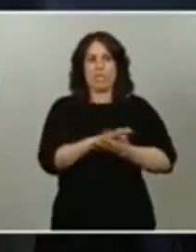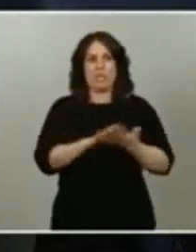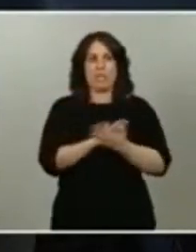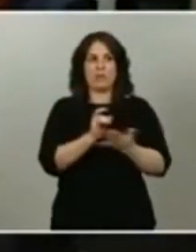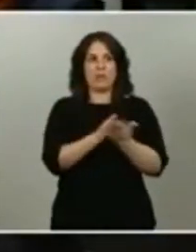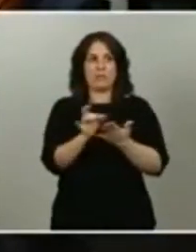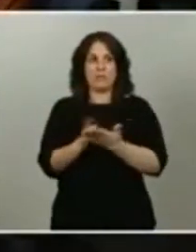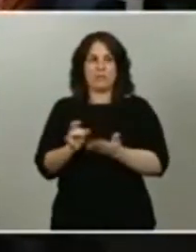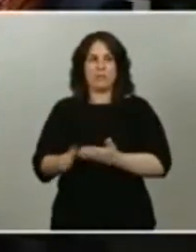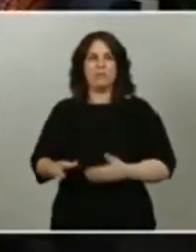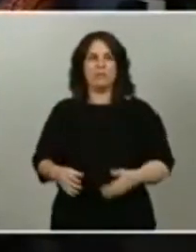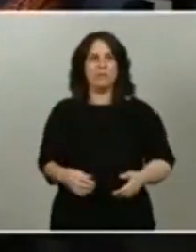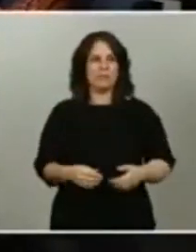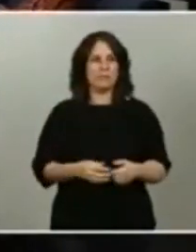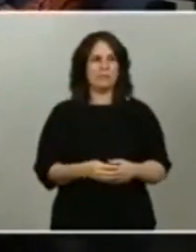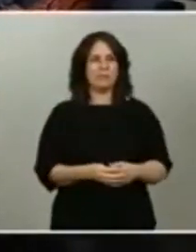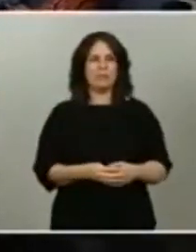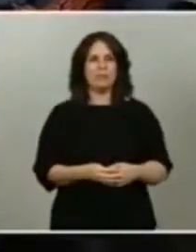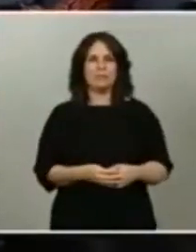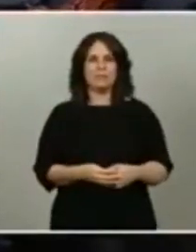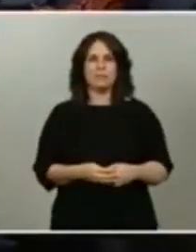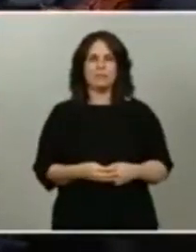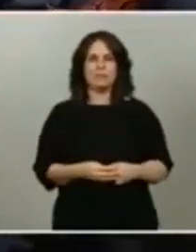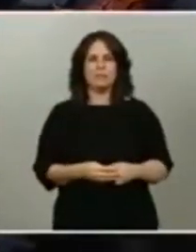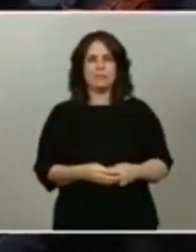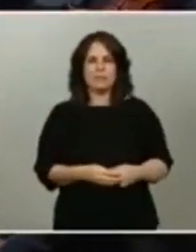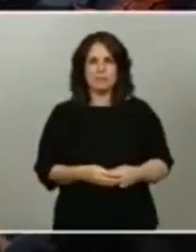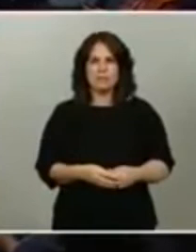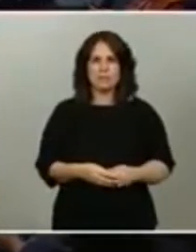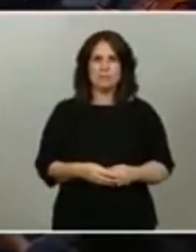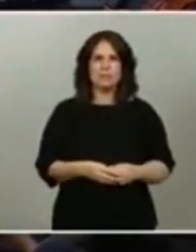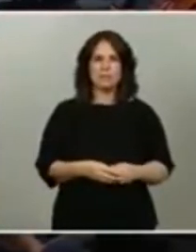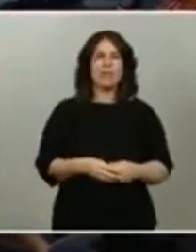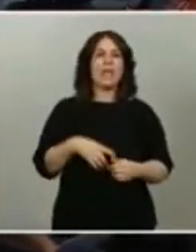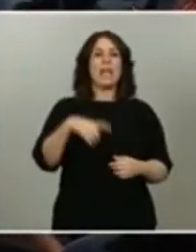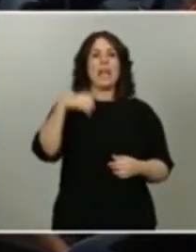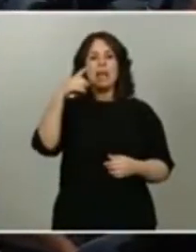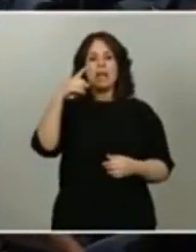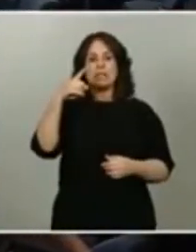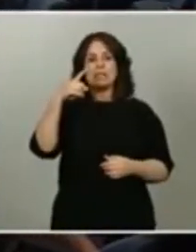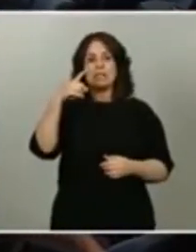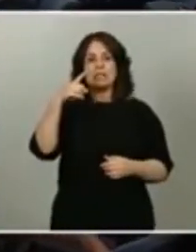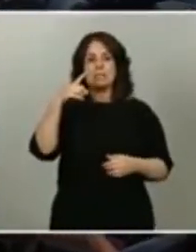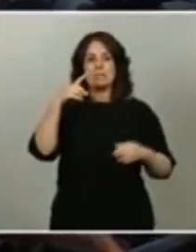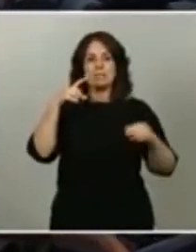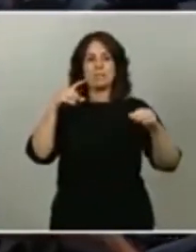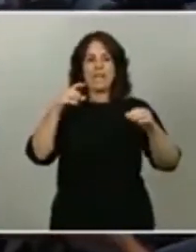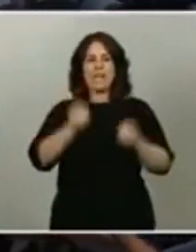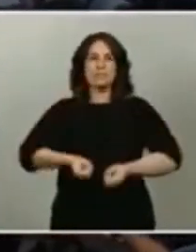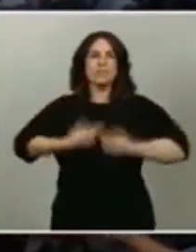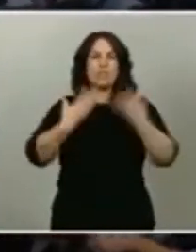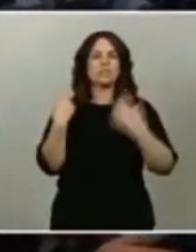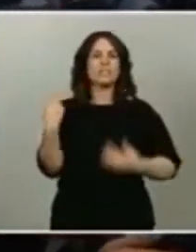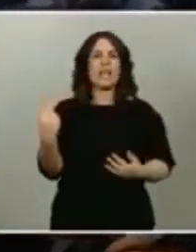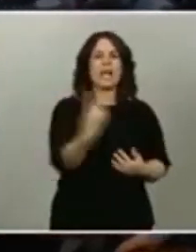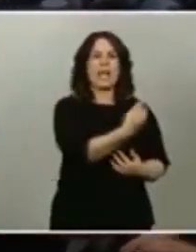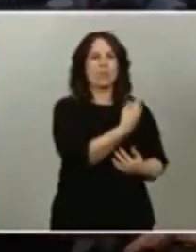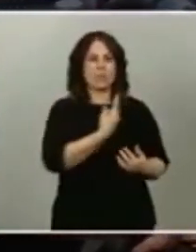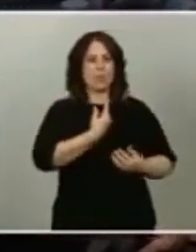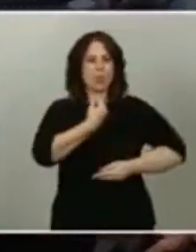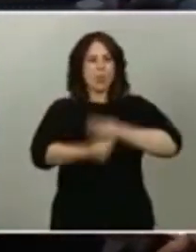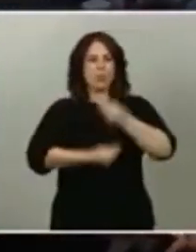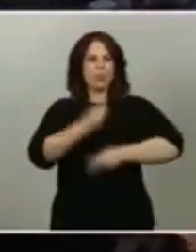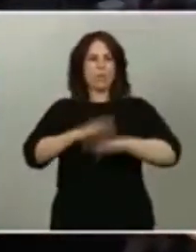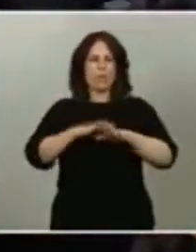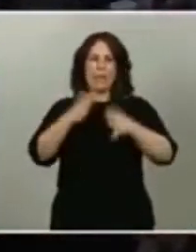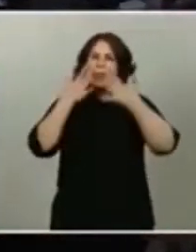gracias Eulogio yo decía que las expresiones que cada uno podemos utilizar para resaltar lo que he